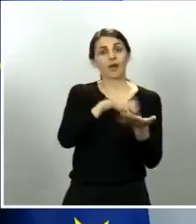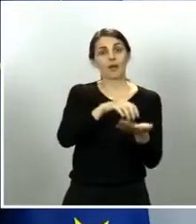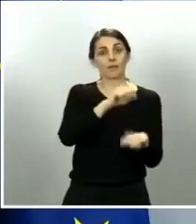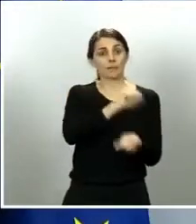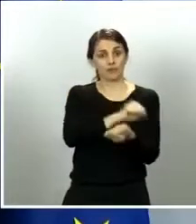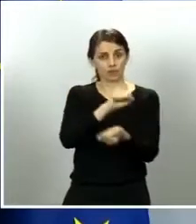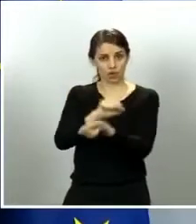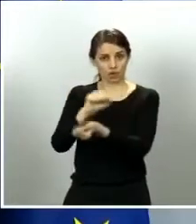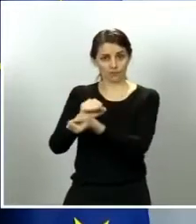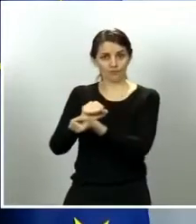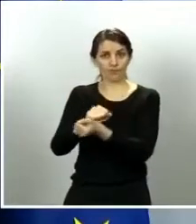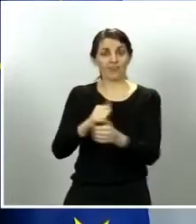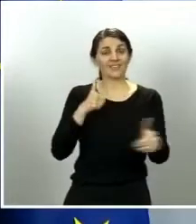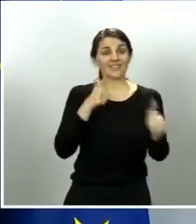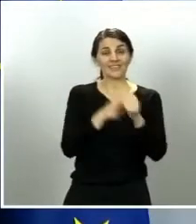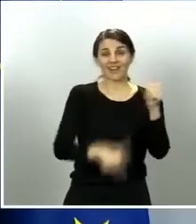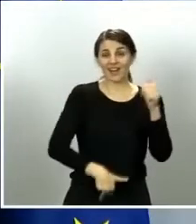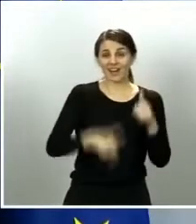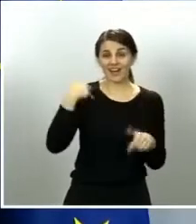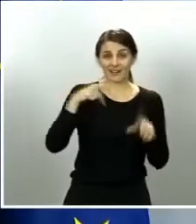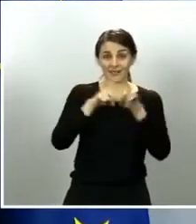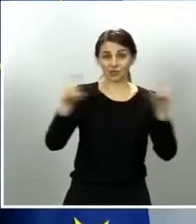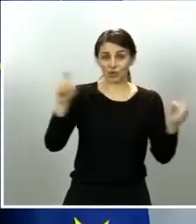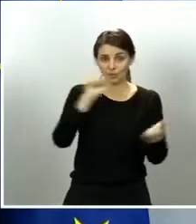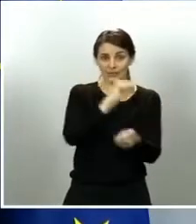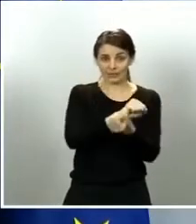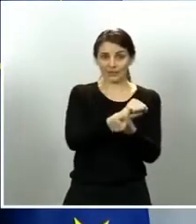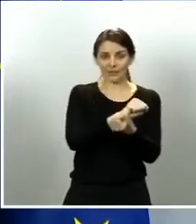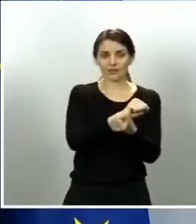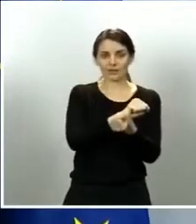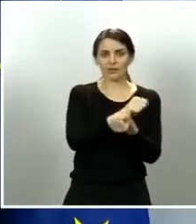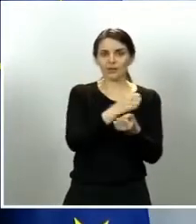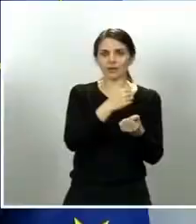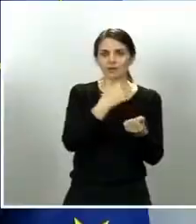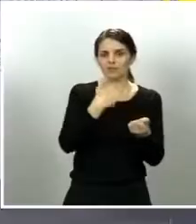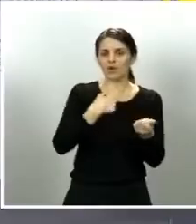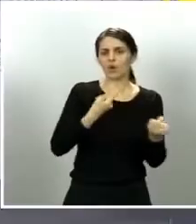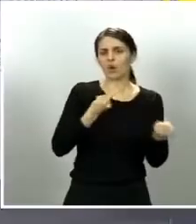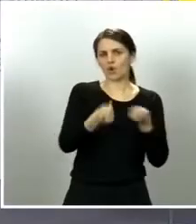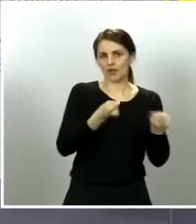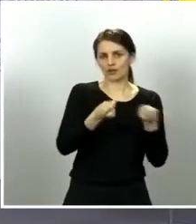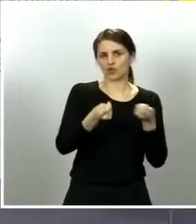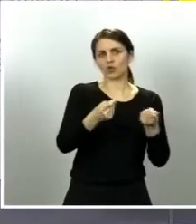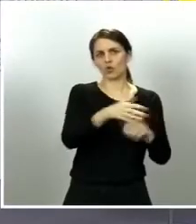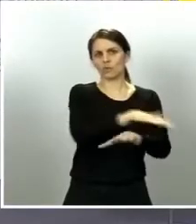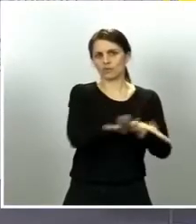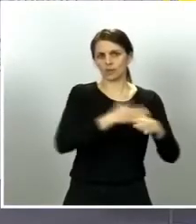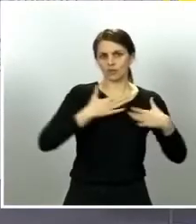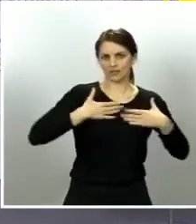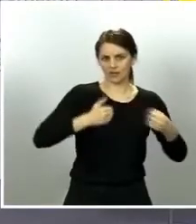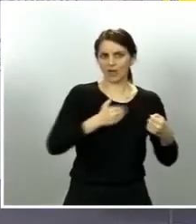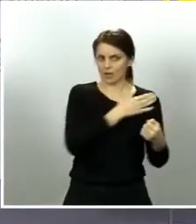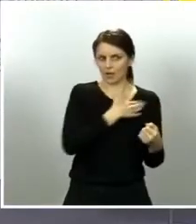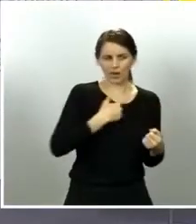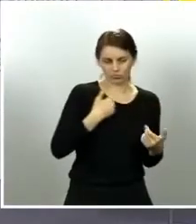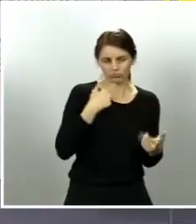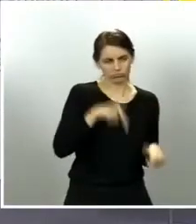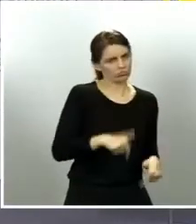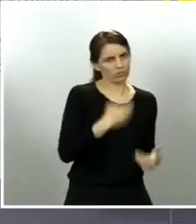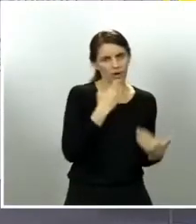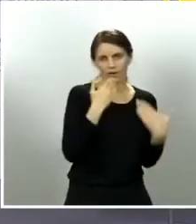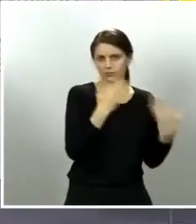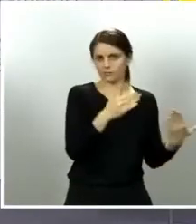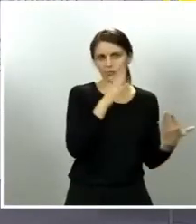Instituciones Penitenciarias ha trasladado y en coordinación con el Ministerio de Sanidad al que quiero agradecer ese trabajo